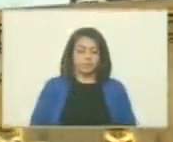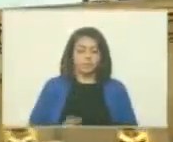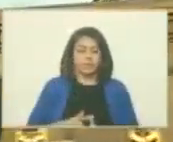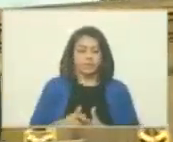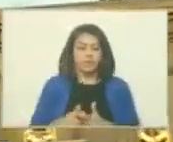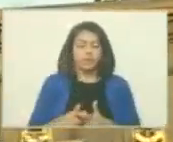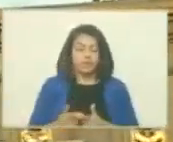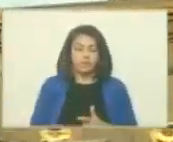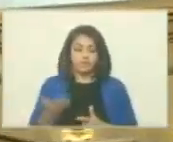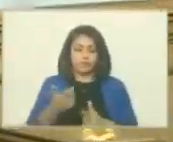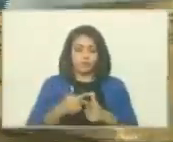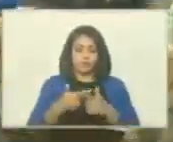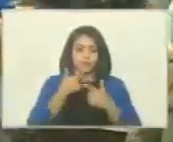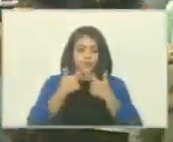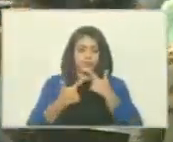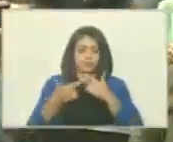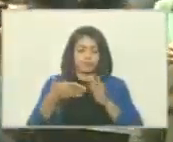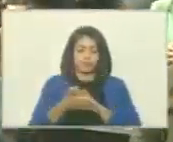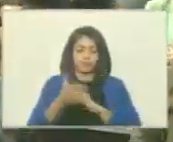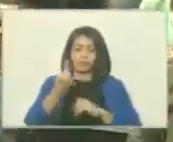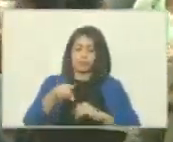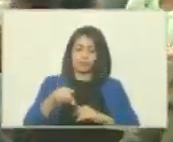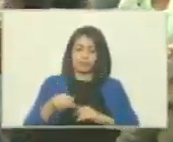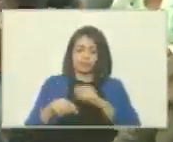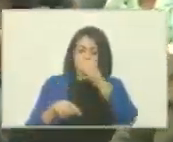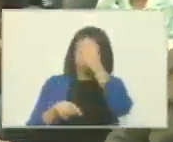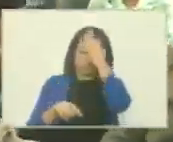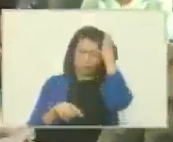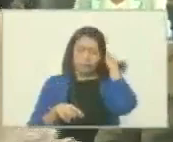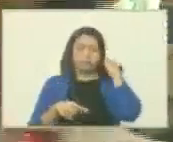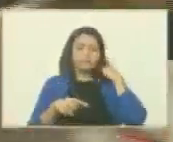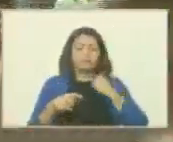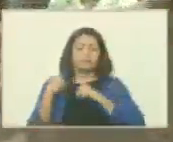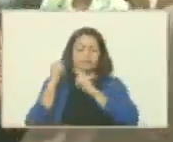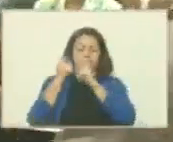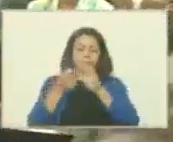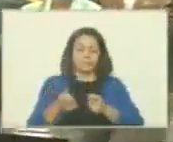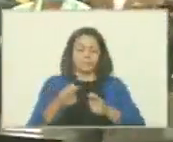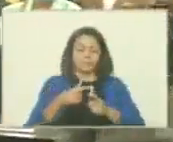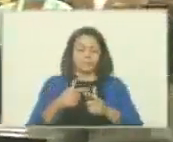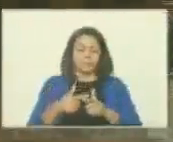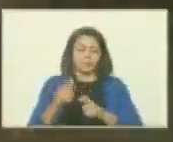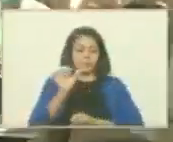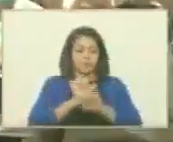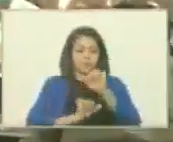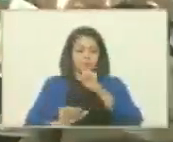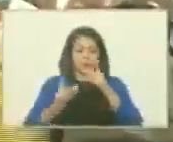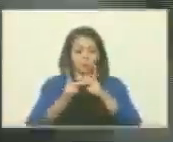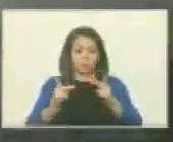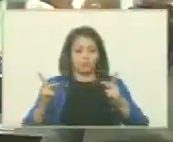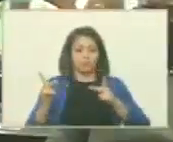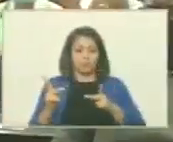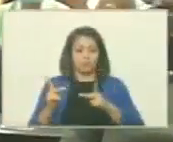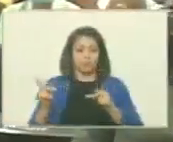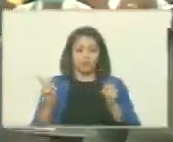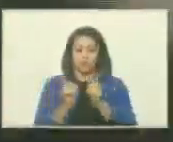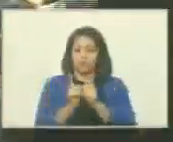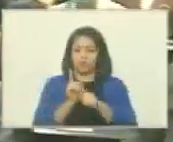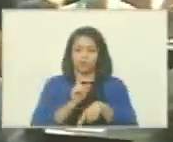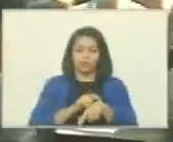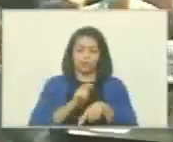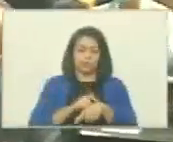importante destacar que fue asignado como Defensor Público Provisional